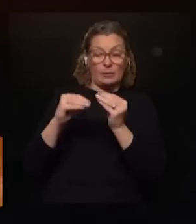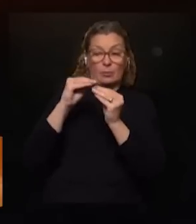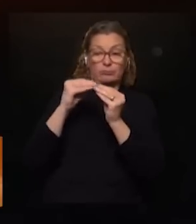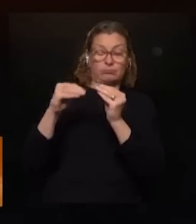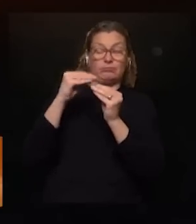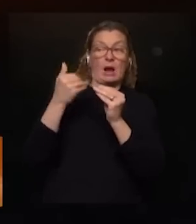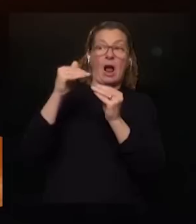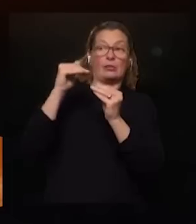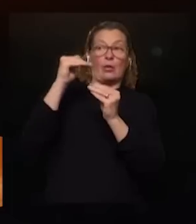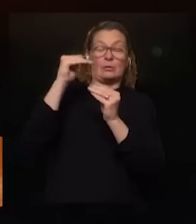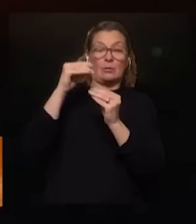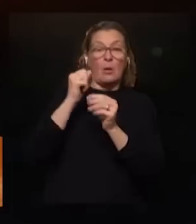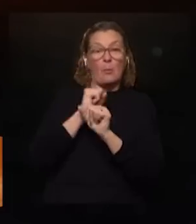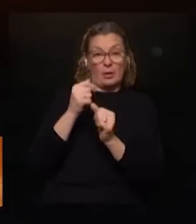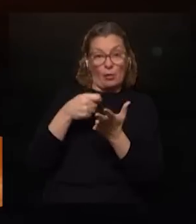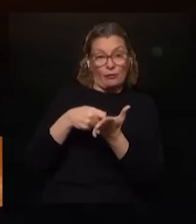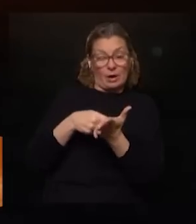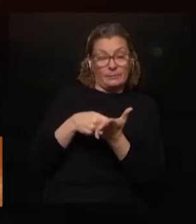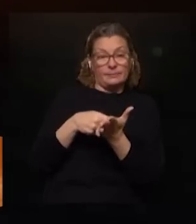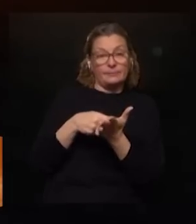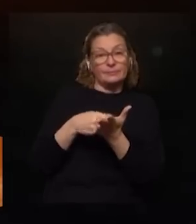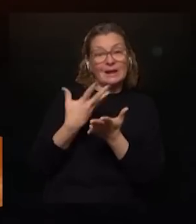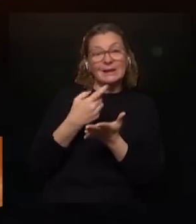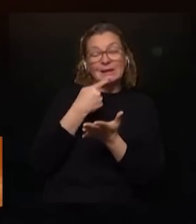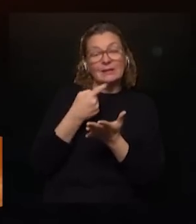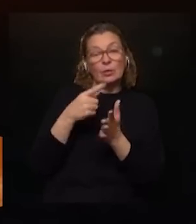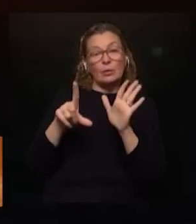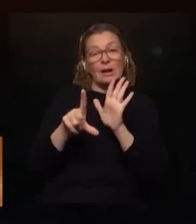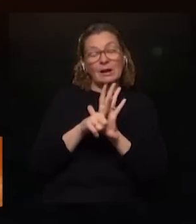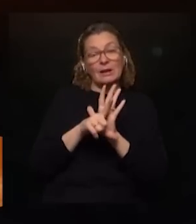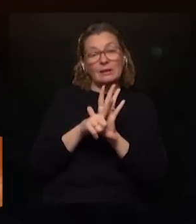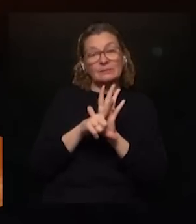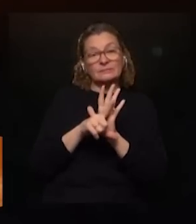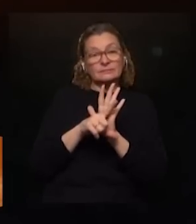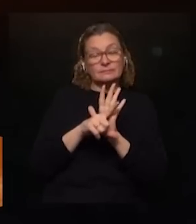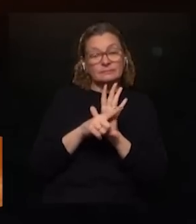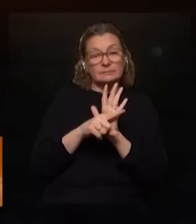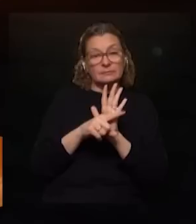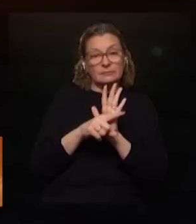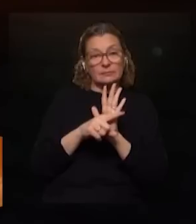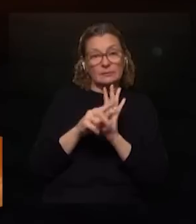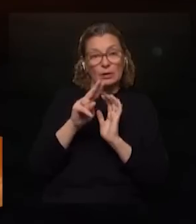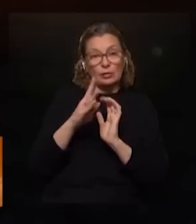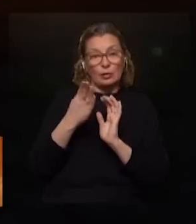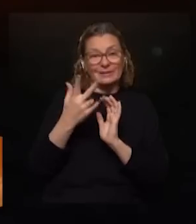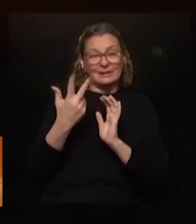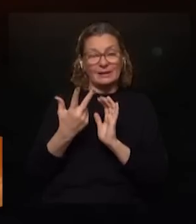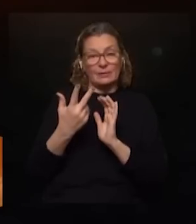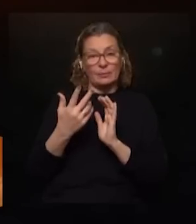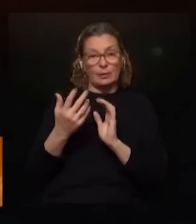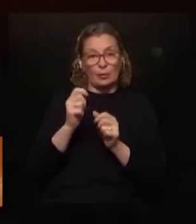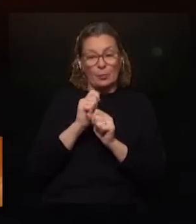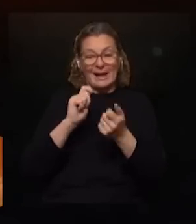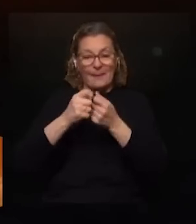que se pueden llegar a cobrar y ahí lo que se establece es sea una ley que la establezca por dos tercios de cada cámara para que no se pueda